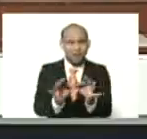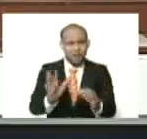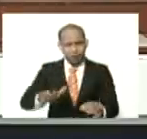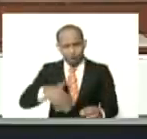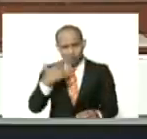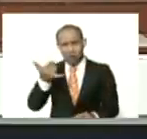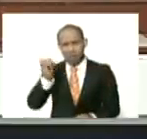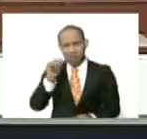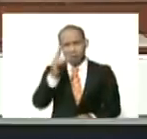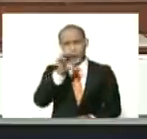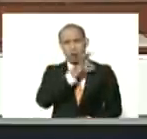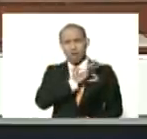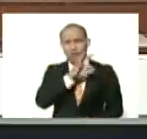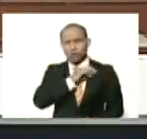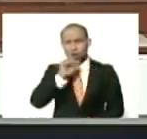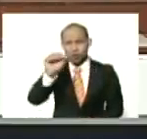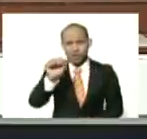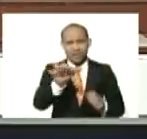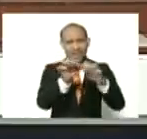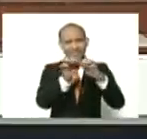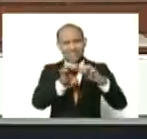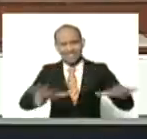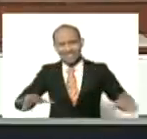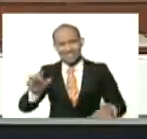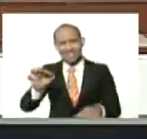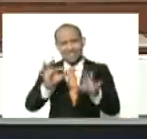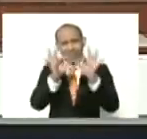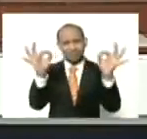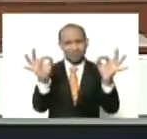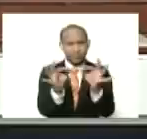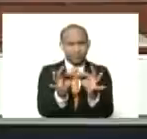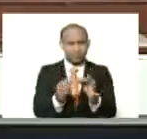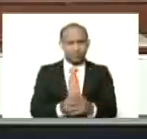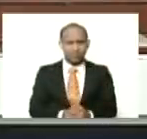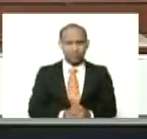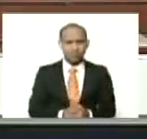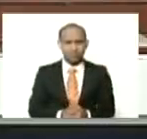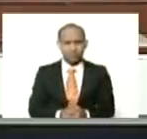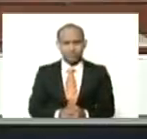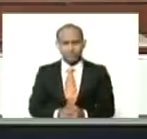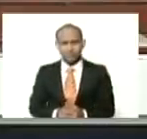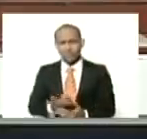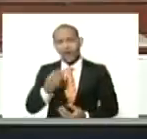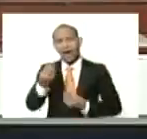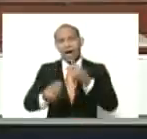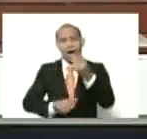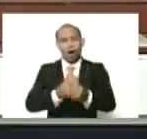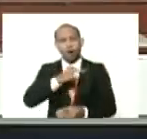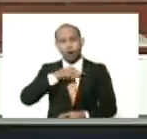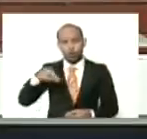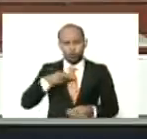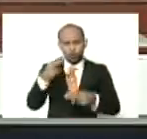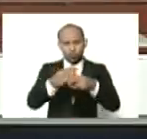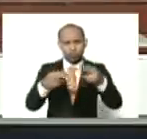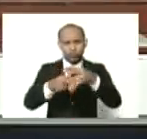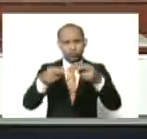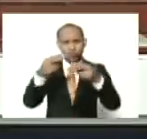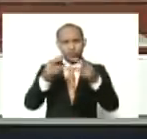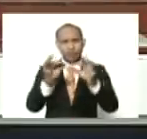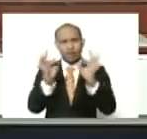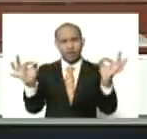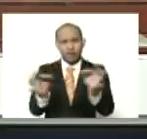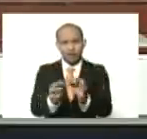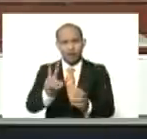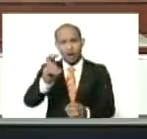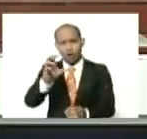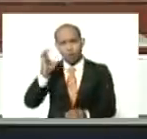existir una sociedad, sin la existencia de la familia, ahora queremos construir familias, sobre el nuevo